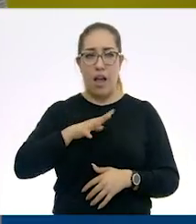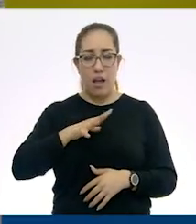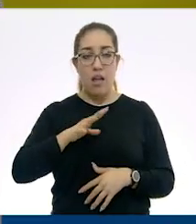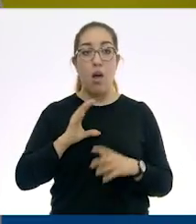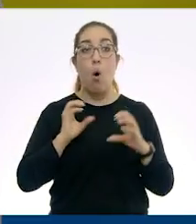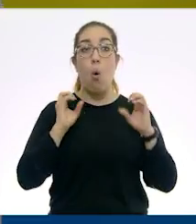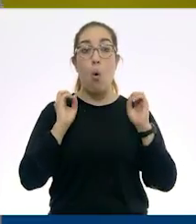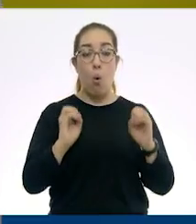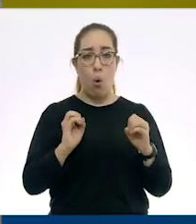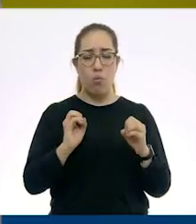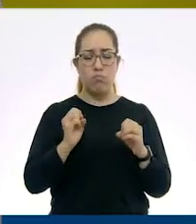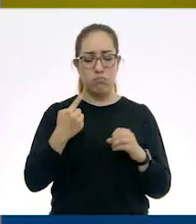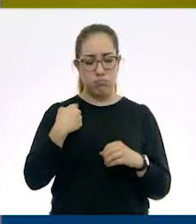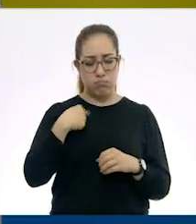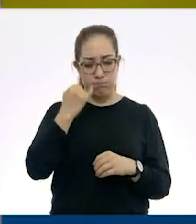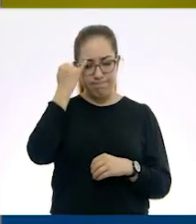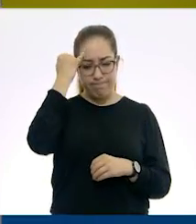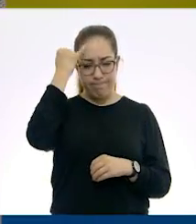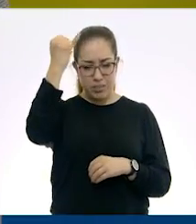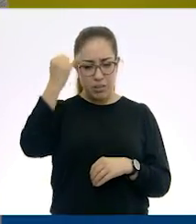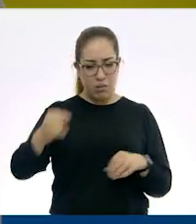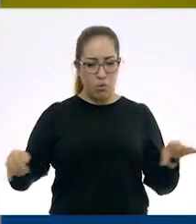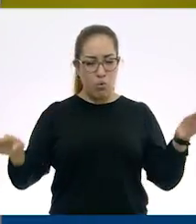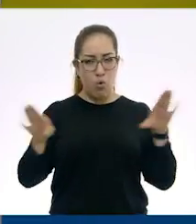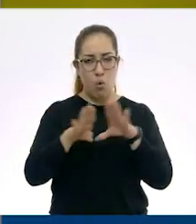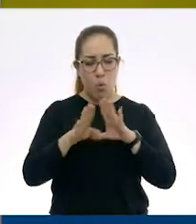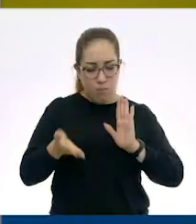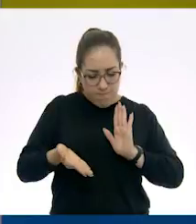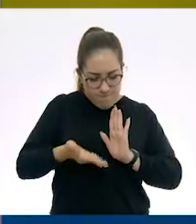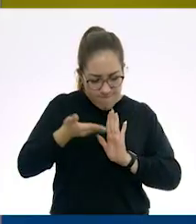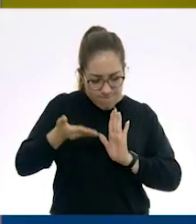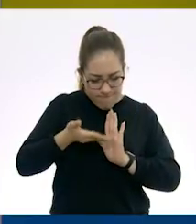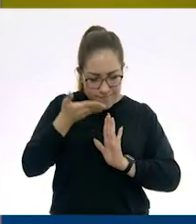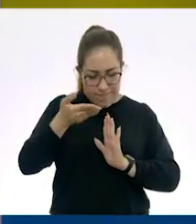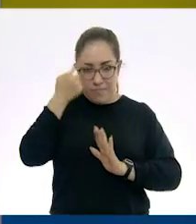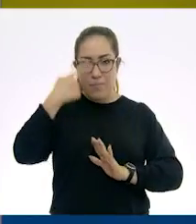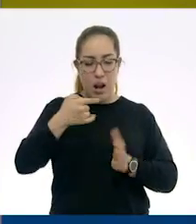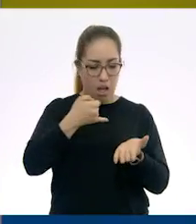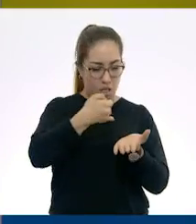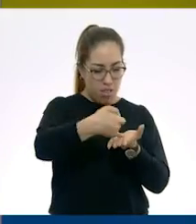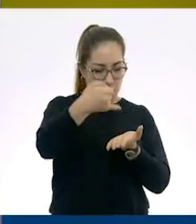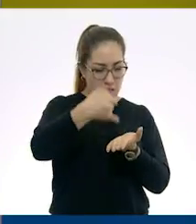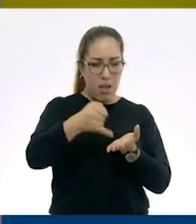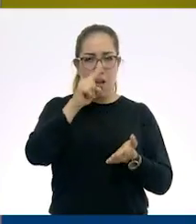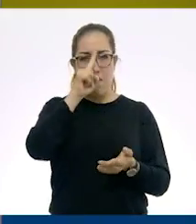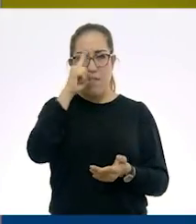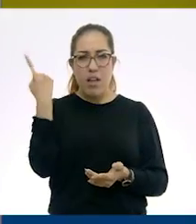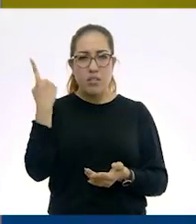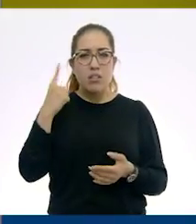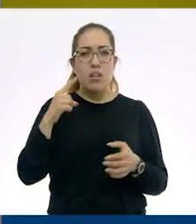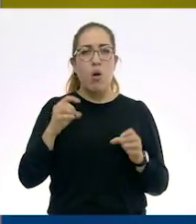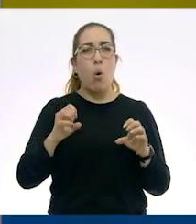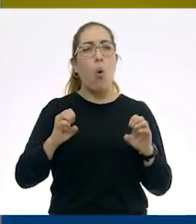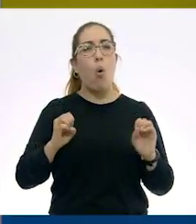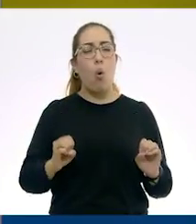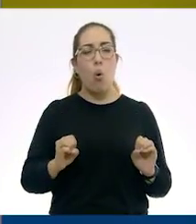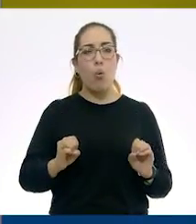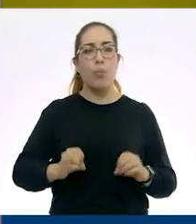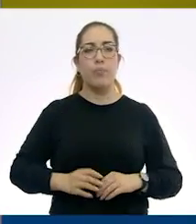desarrollar algún invento que te facilite la agricultura, que te facilite llevar un